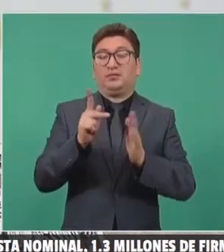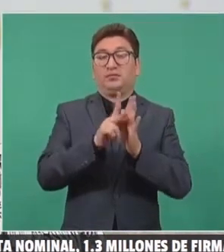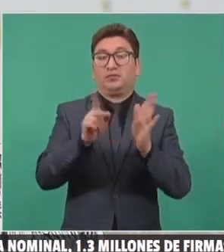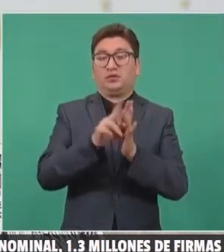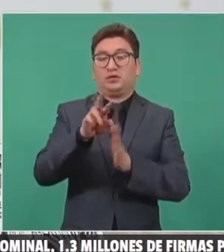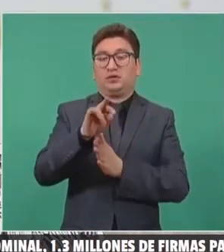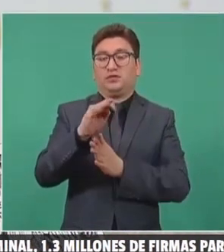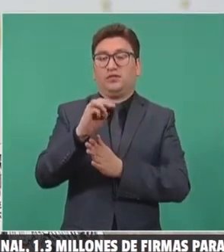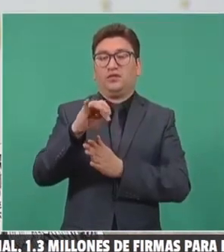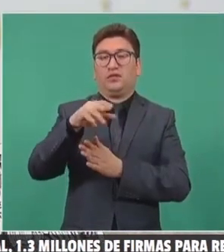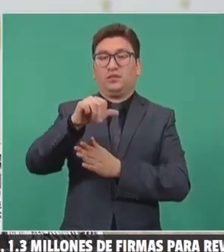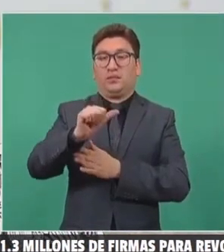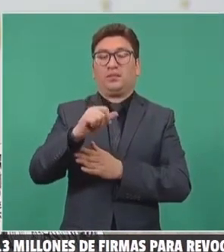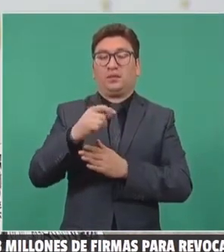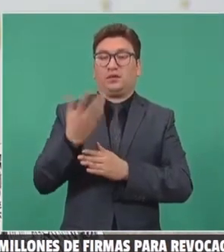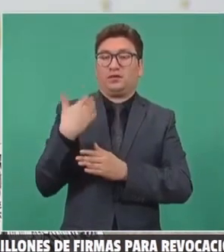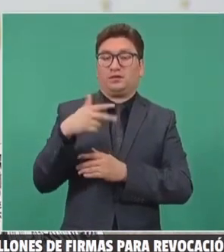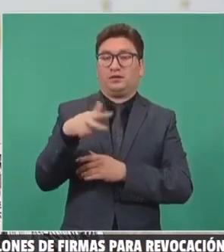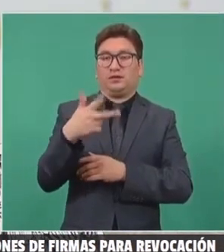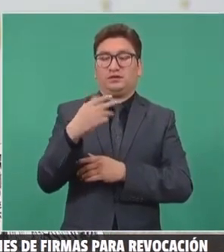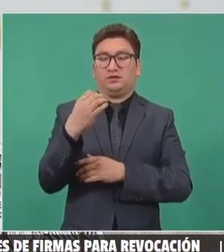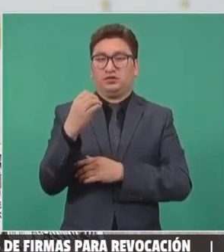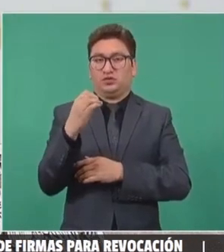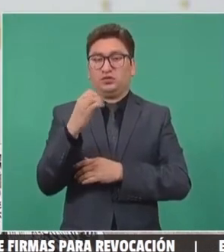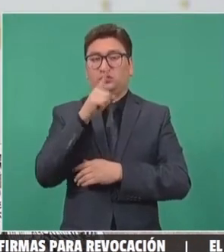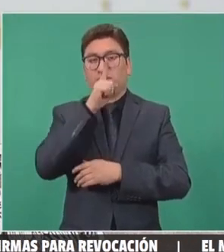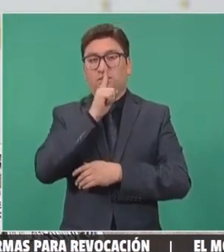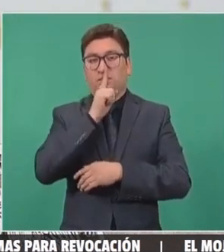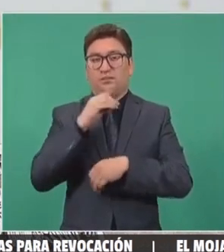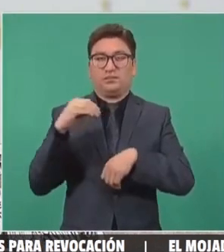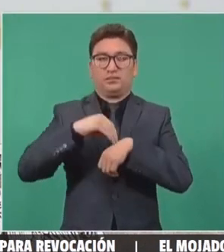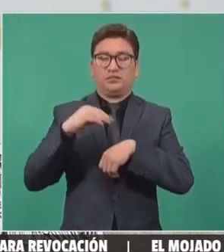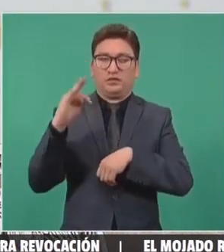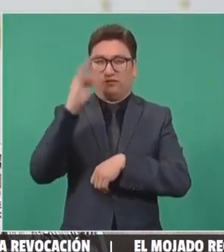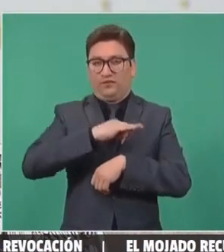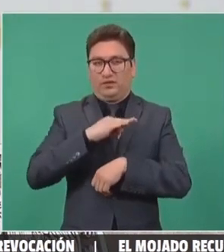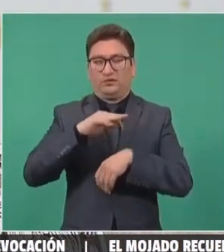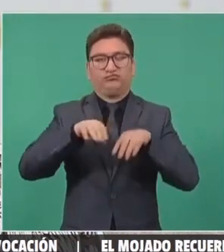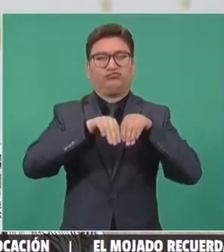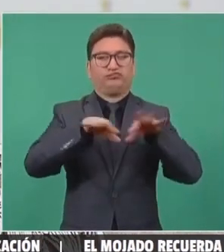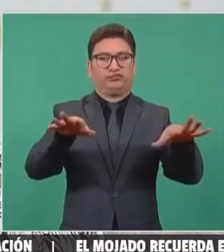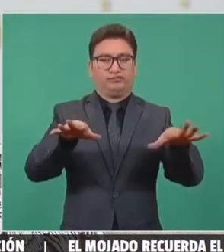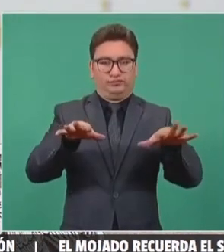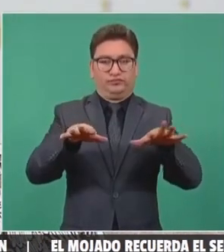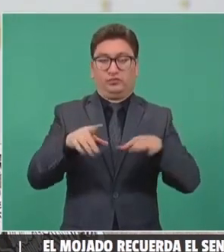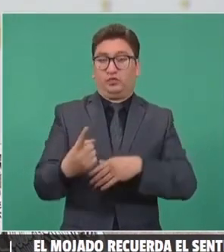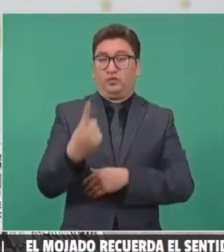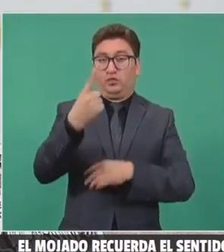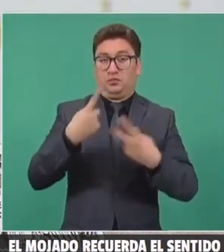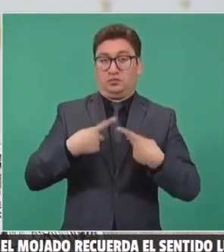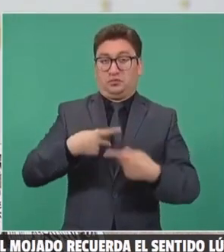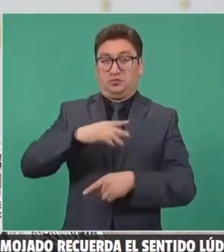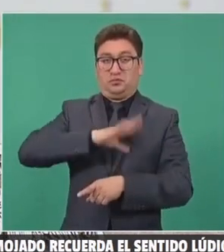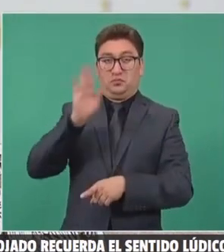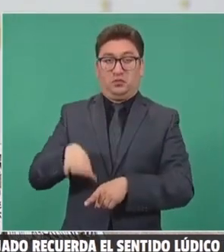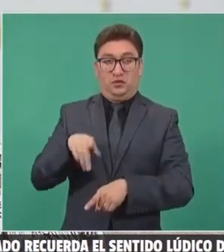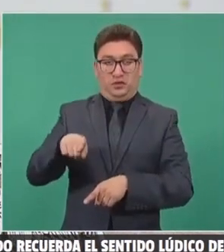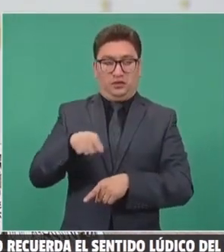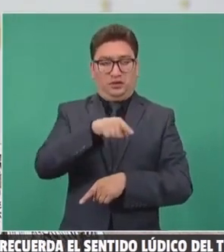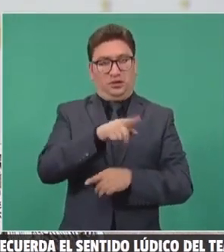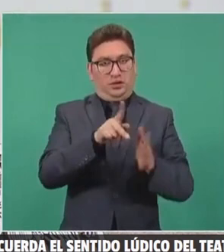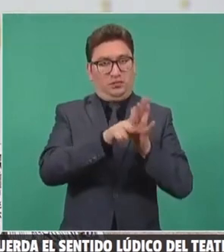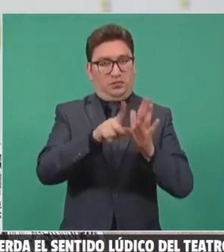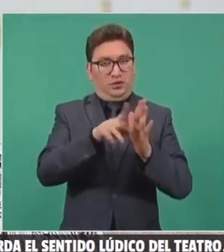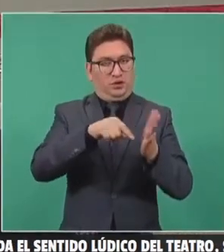publicó el 13 de octubre pasado una mentira de un muerto. Según el diario,